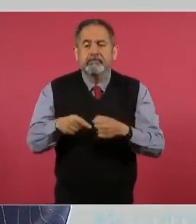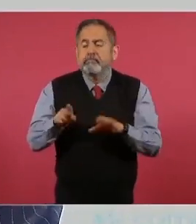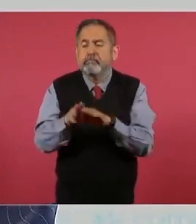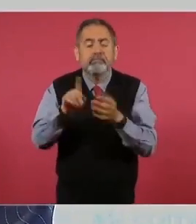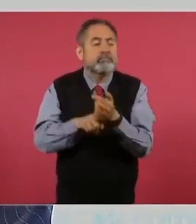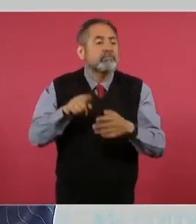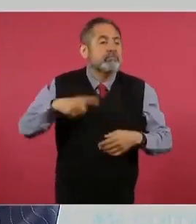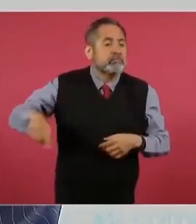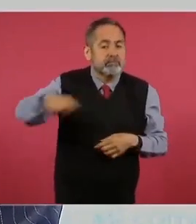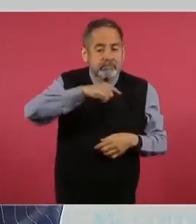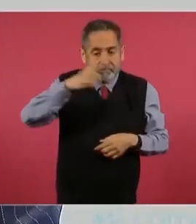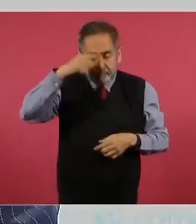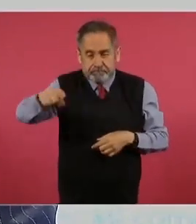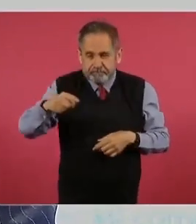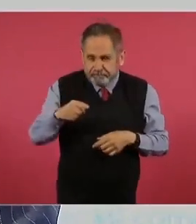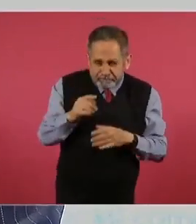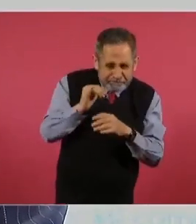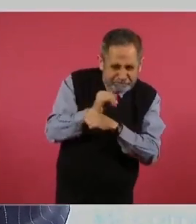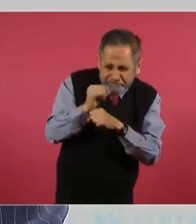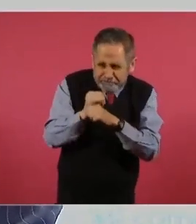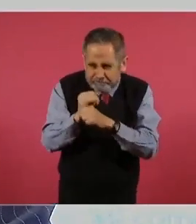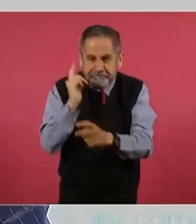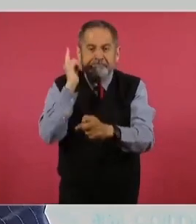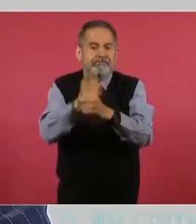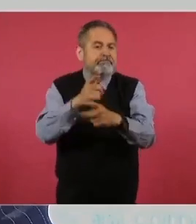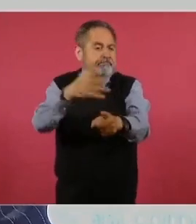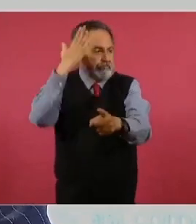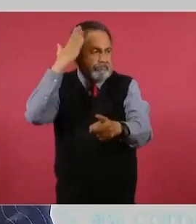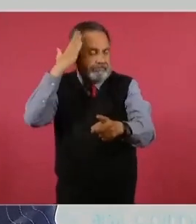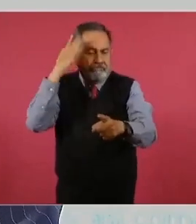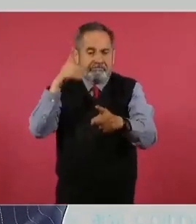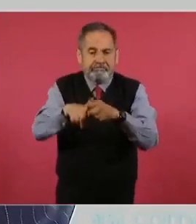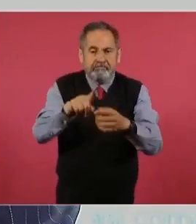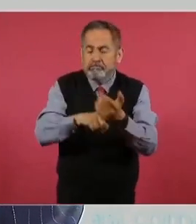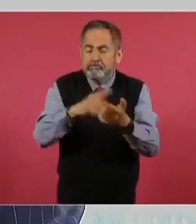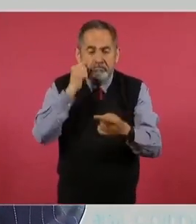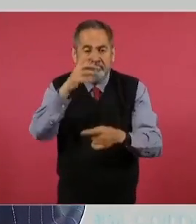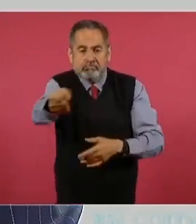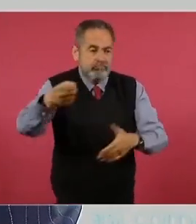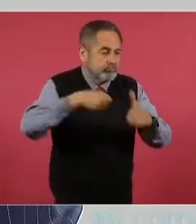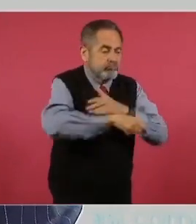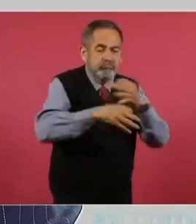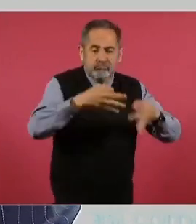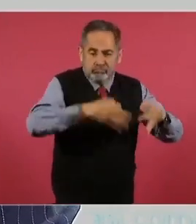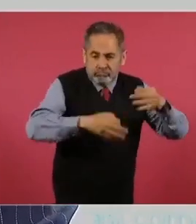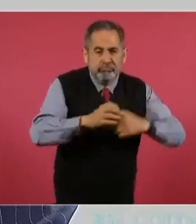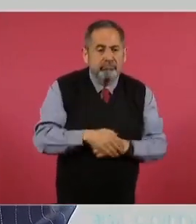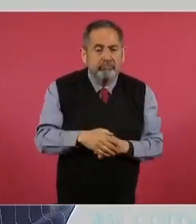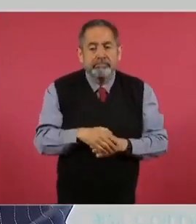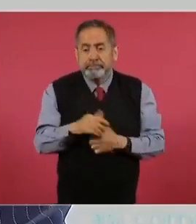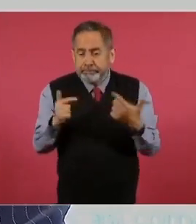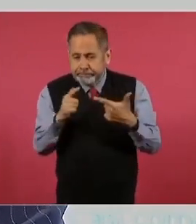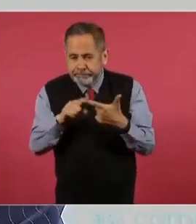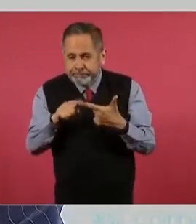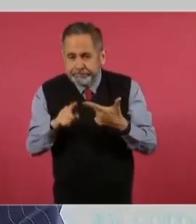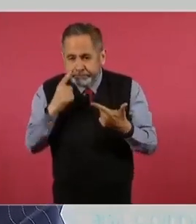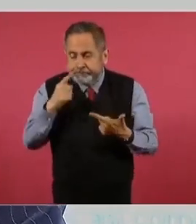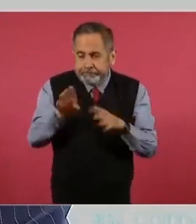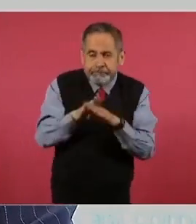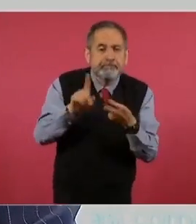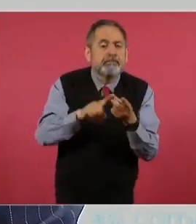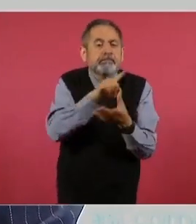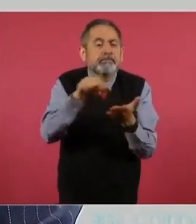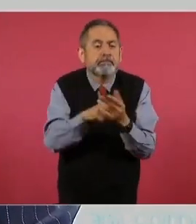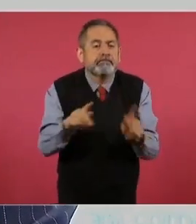inteligencia para la captura de objetivos prioritarios y su judicialización. Siete, verificar el funcionamiento de los giros